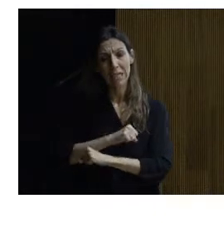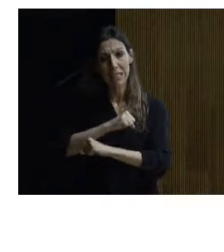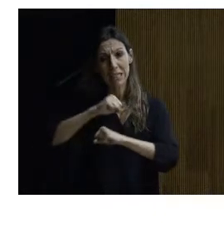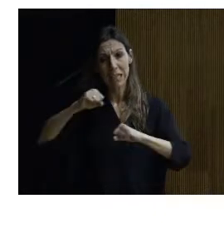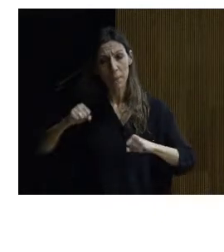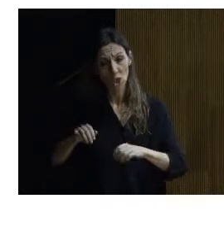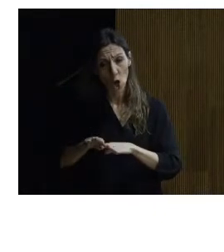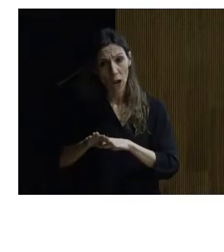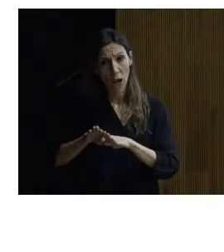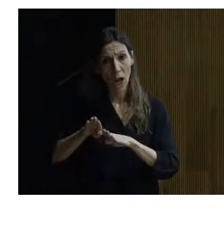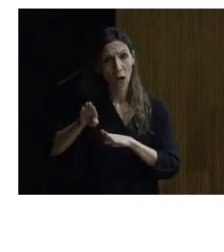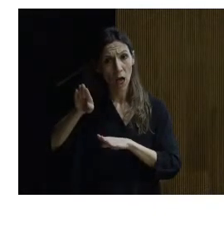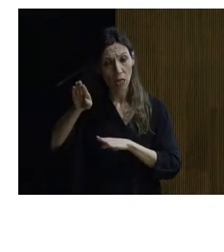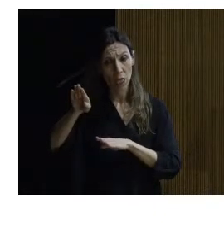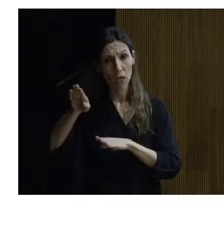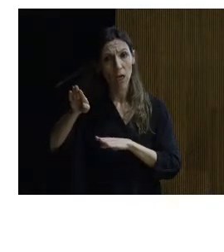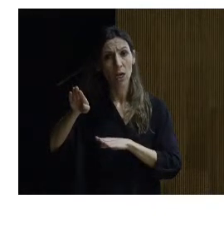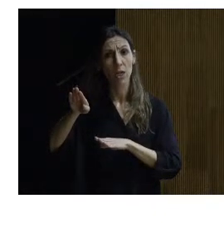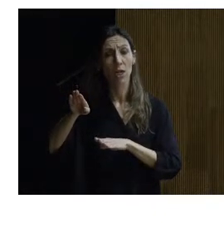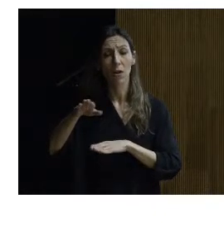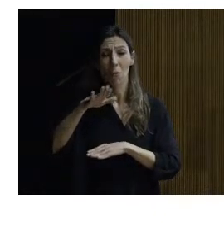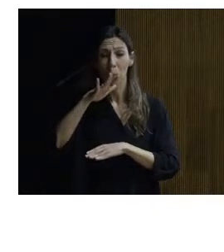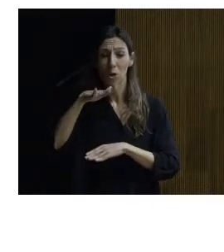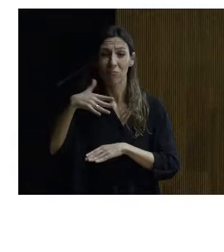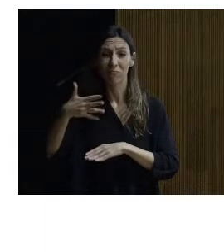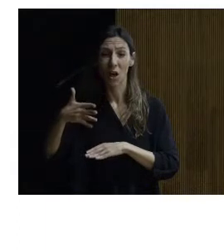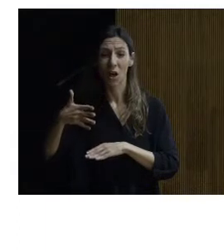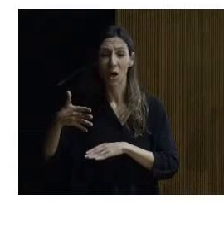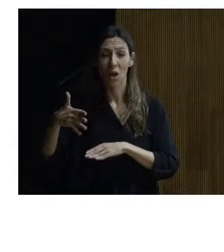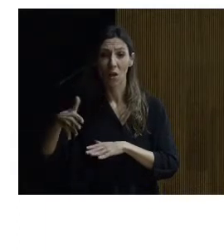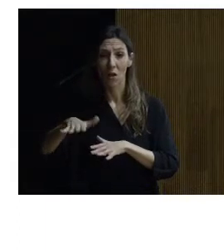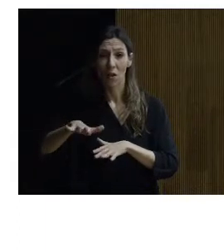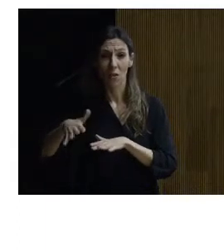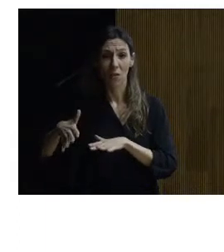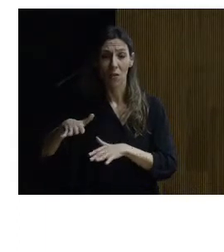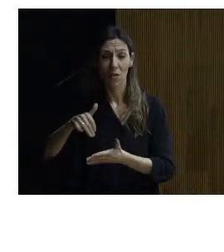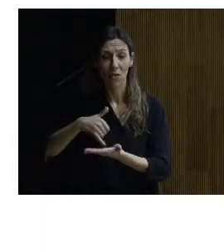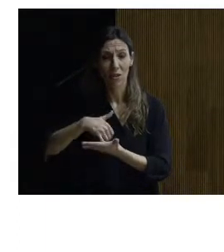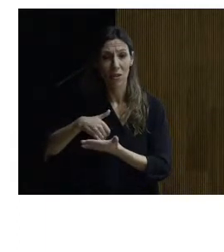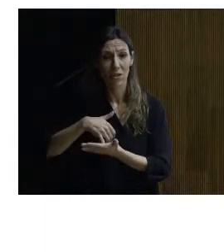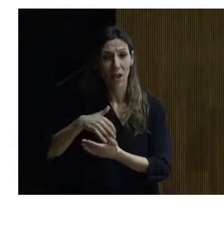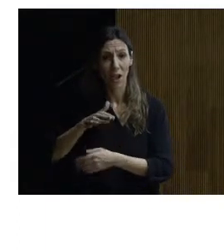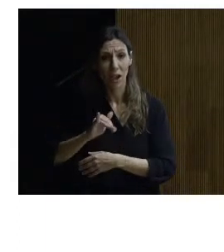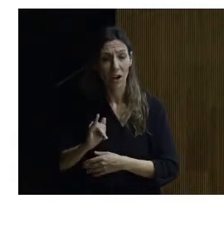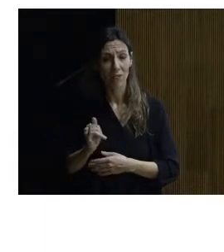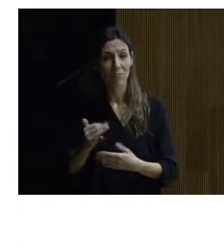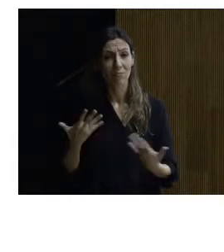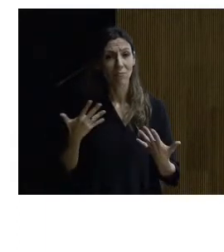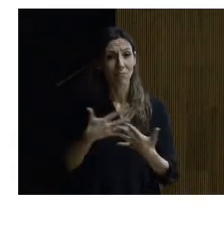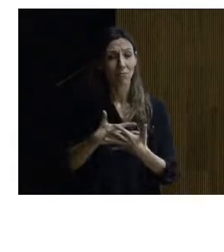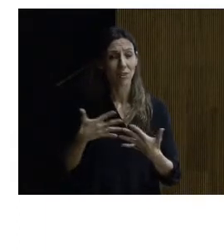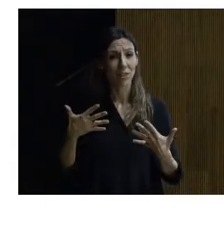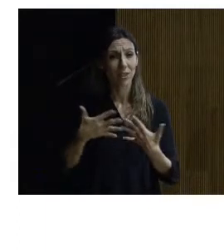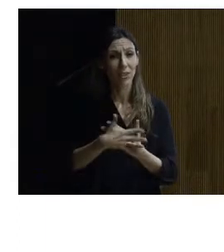esa ladera con esos riesgos de inestabilidad tan altos por bueno ir conjugando ese refuerzo de esa ladera